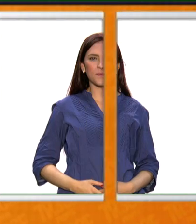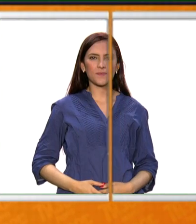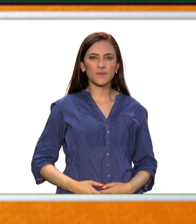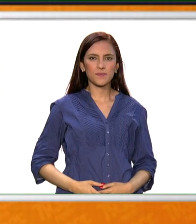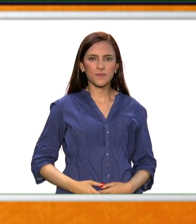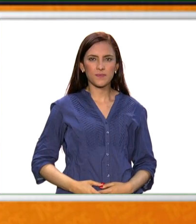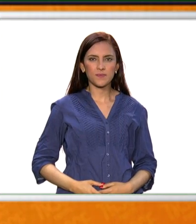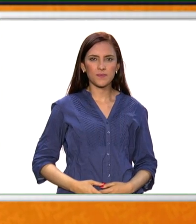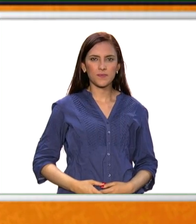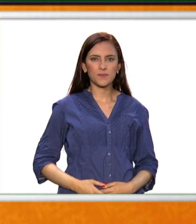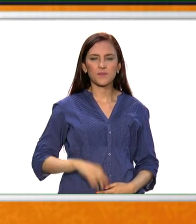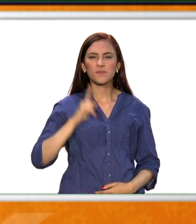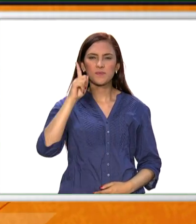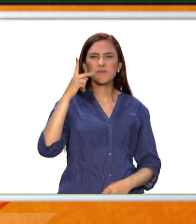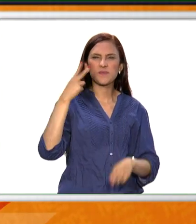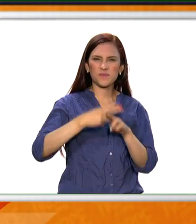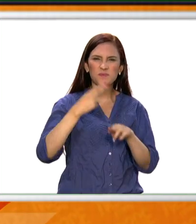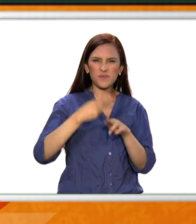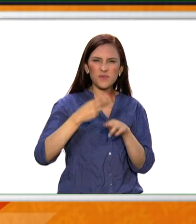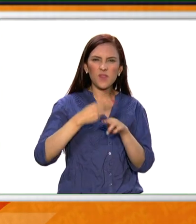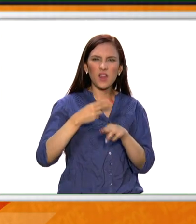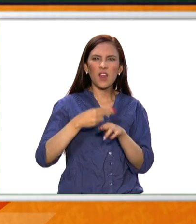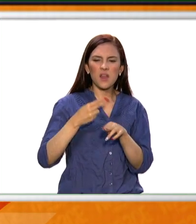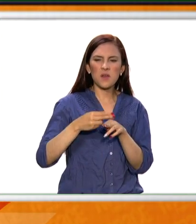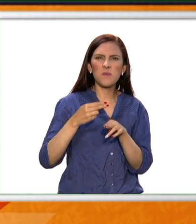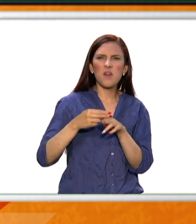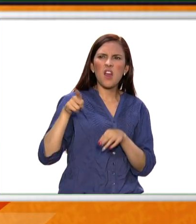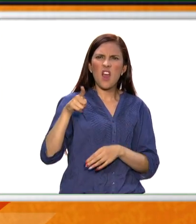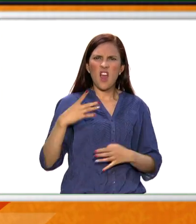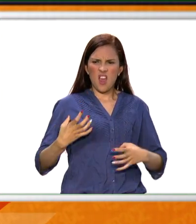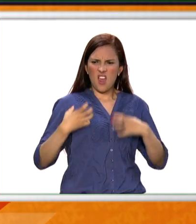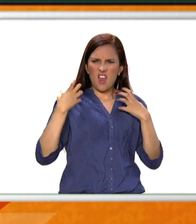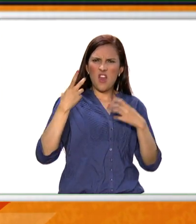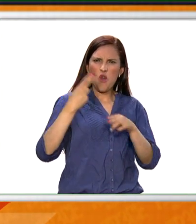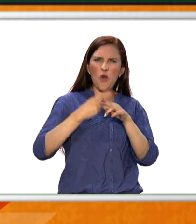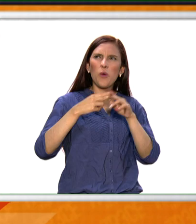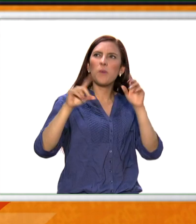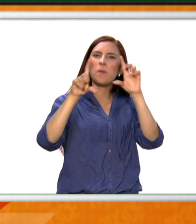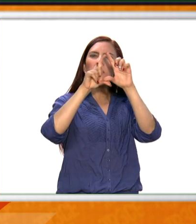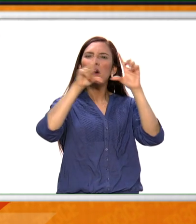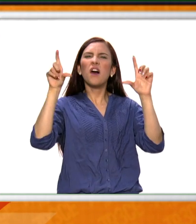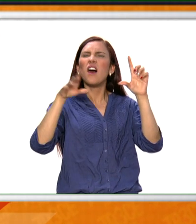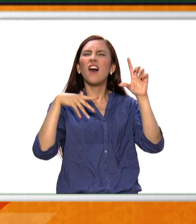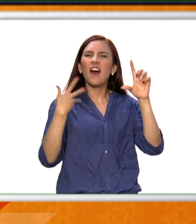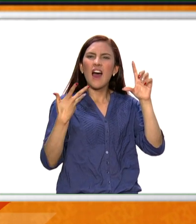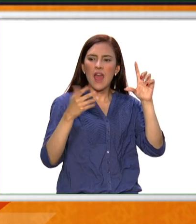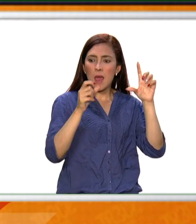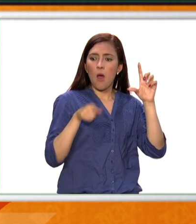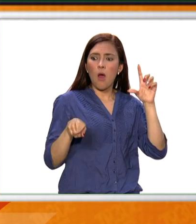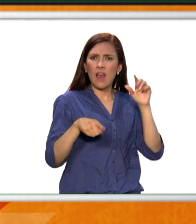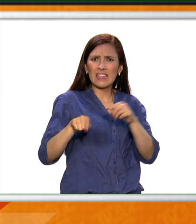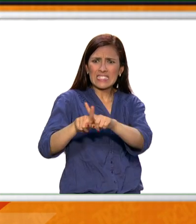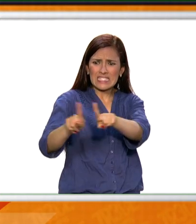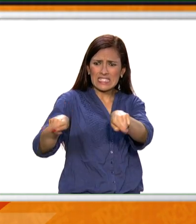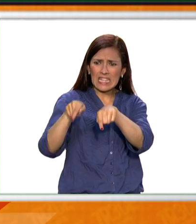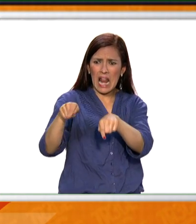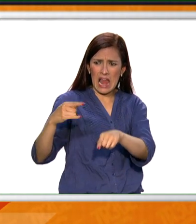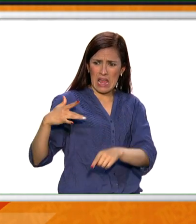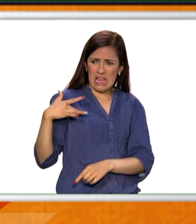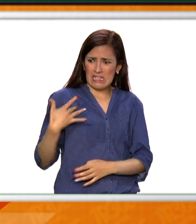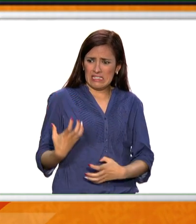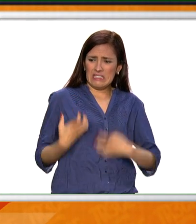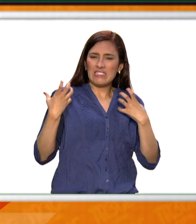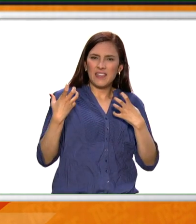Se llama The Disappointment Room, un filme dirigido por DJ Caruso que cuenta la historia de Dana David